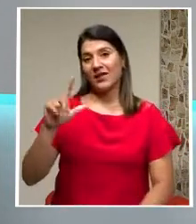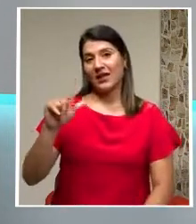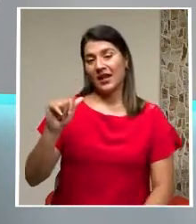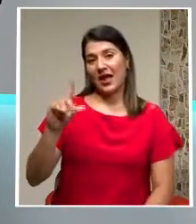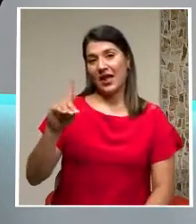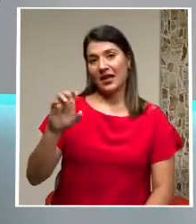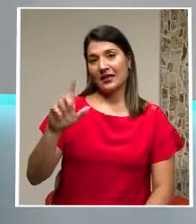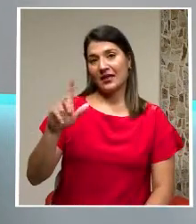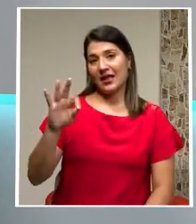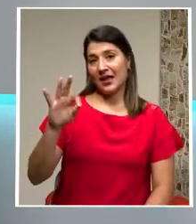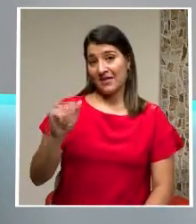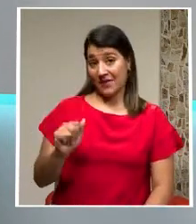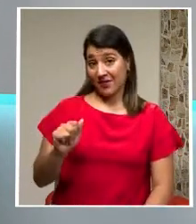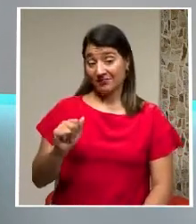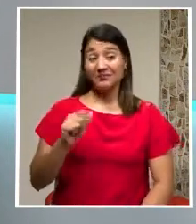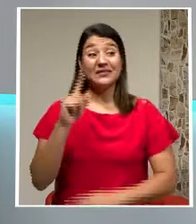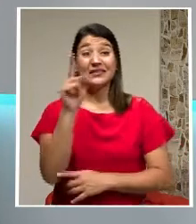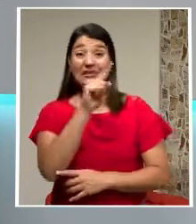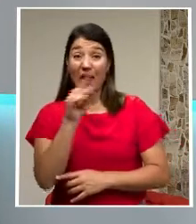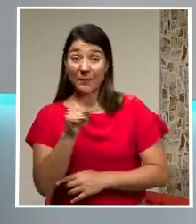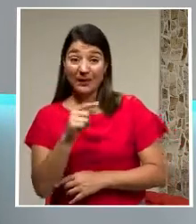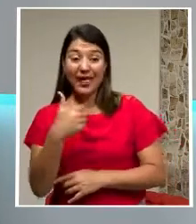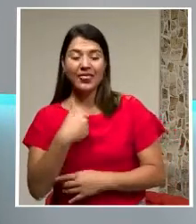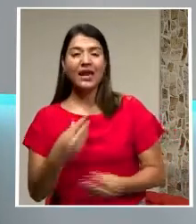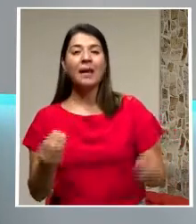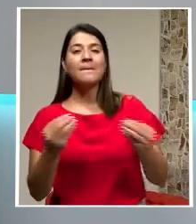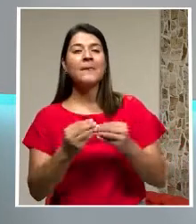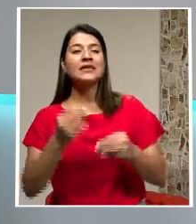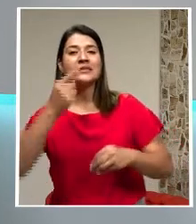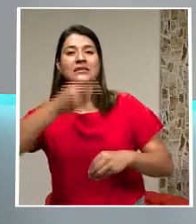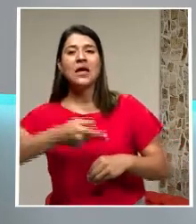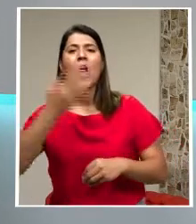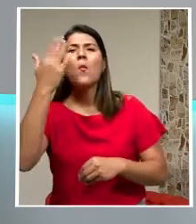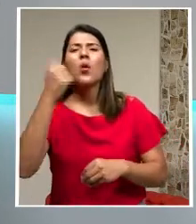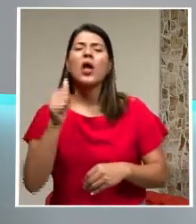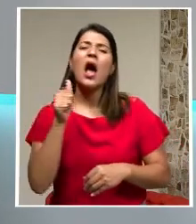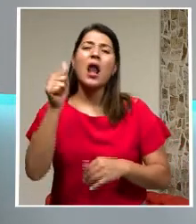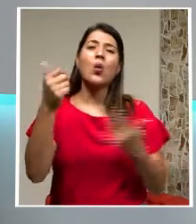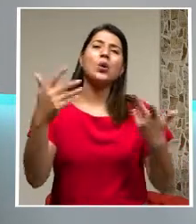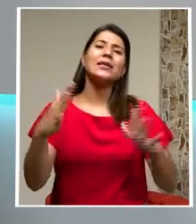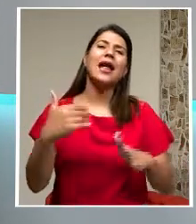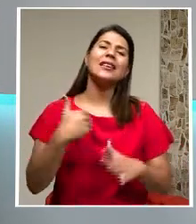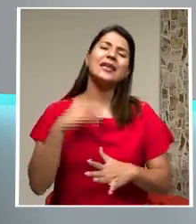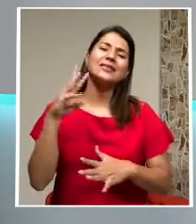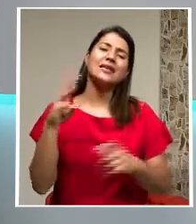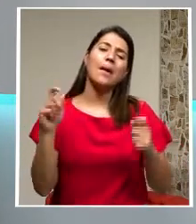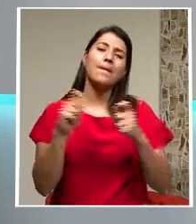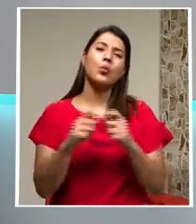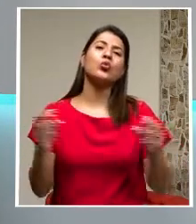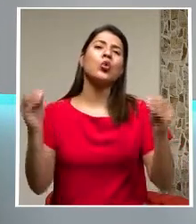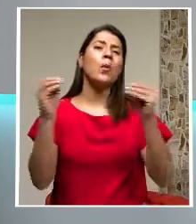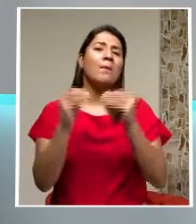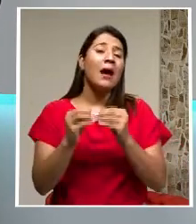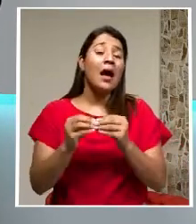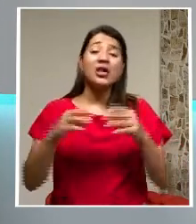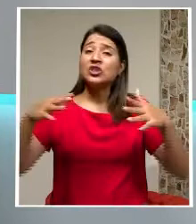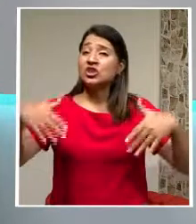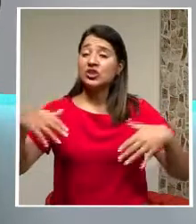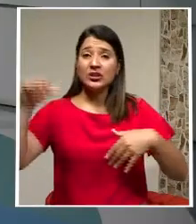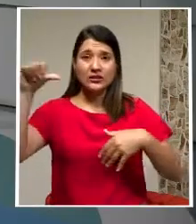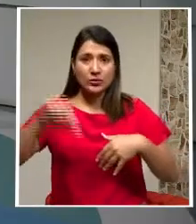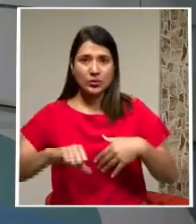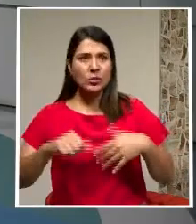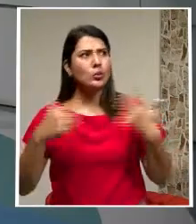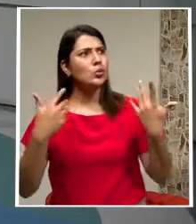Y es el equipo Más obligado Porque Liga Deportiva La Juelense Ya tiene 6 puntos De ventaja En el liderato Está invicto ¿Qué invierno